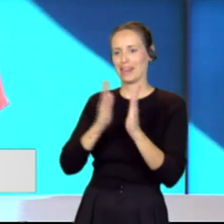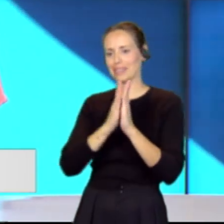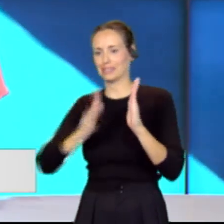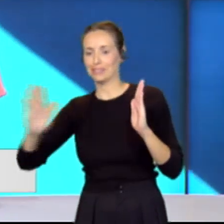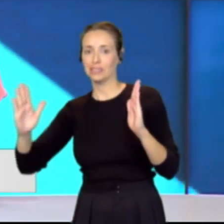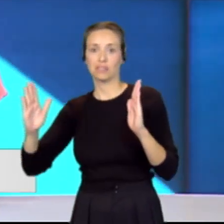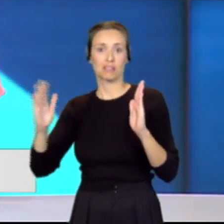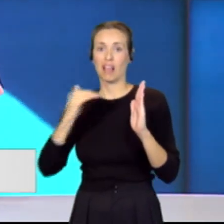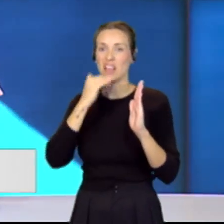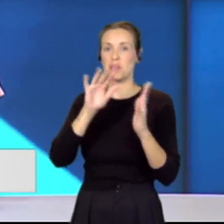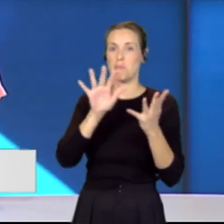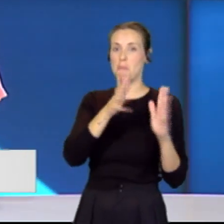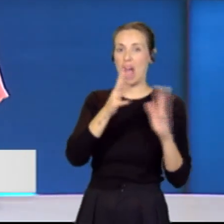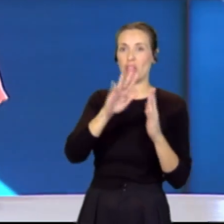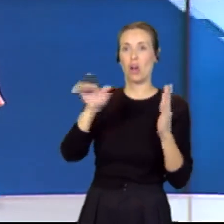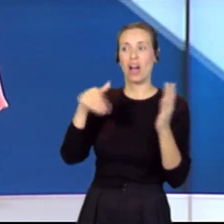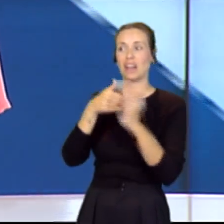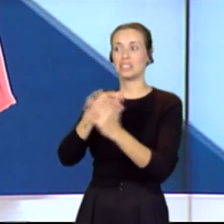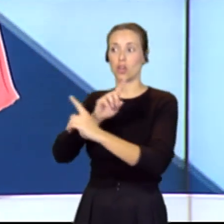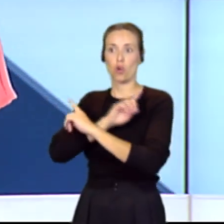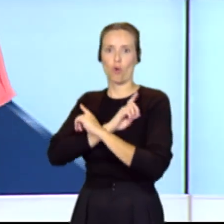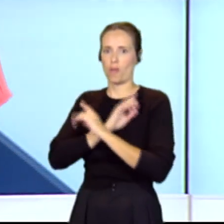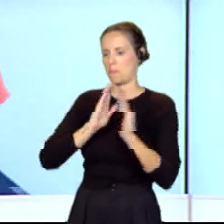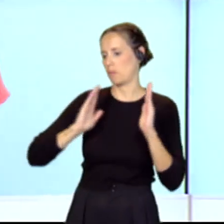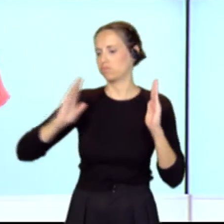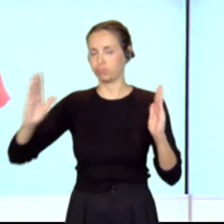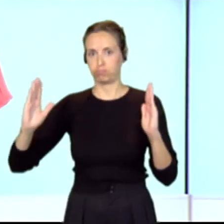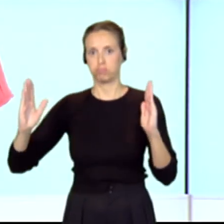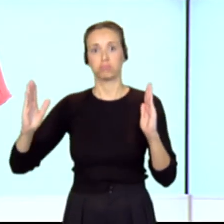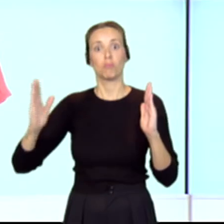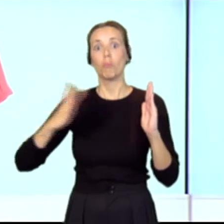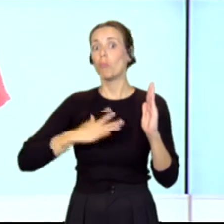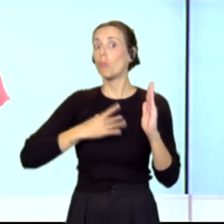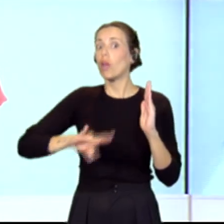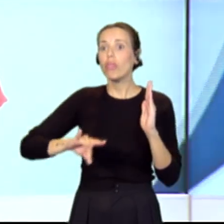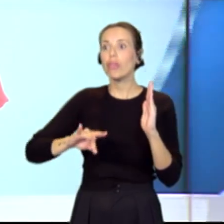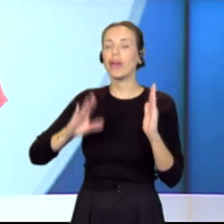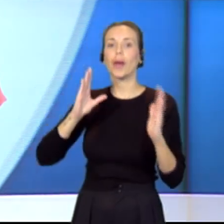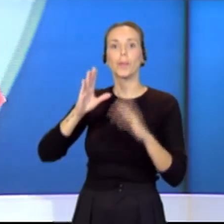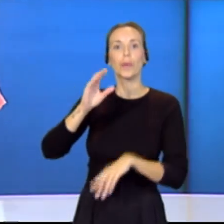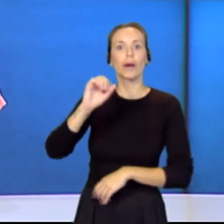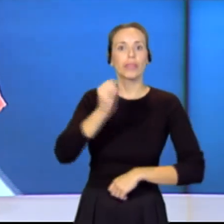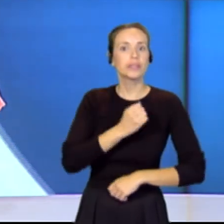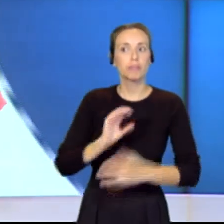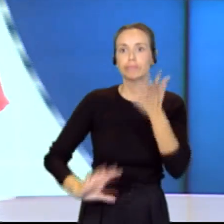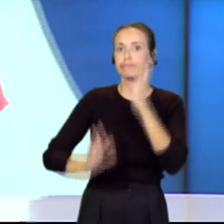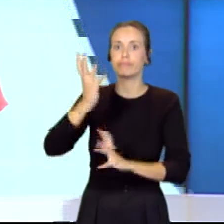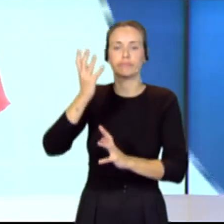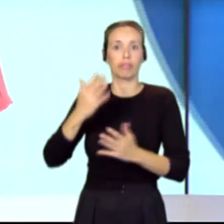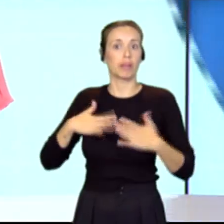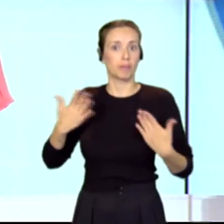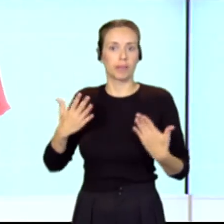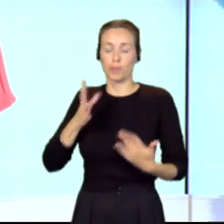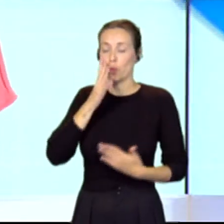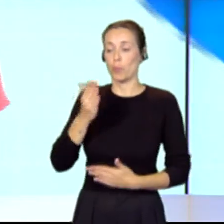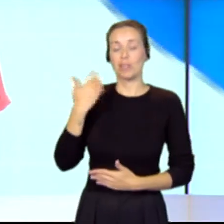prácticamente desde marzo hasta noviembre y podemos tener un incendio en diciembre. Hemos tenido un invierno muy, muy seco